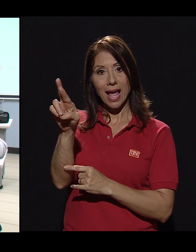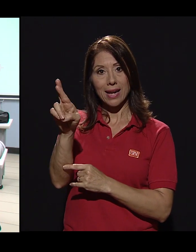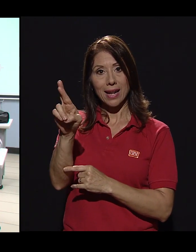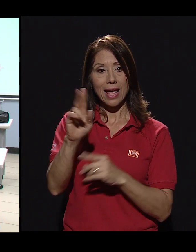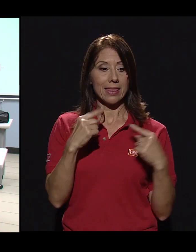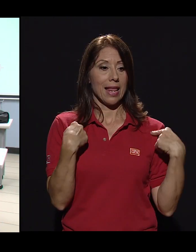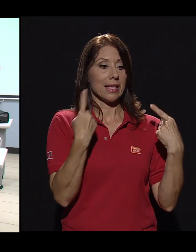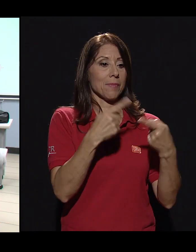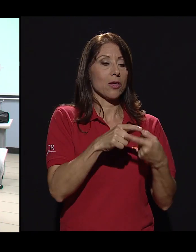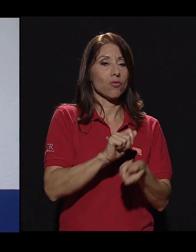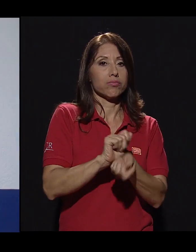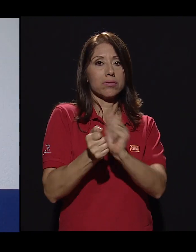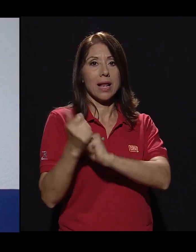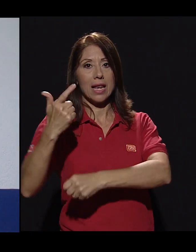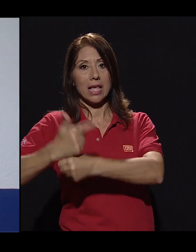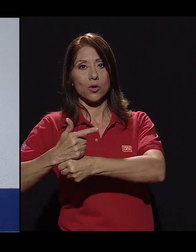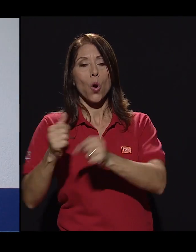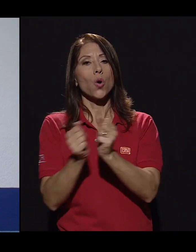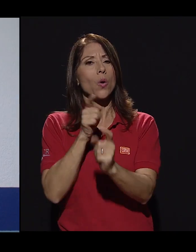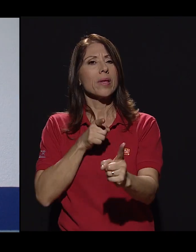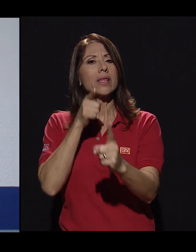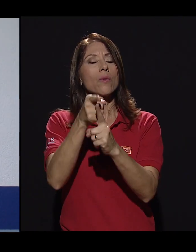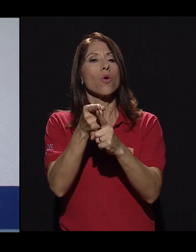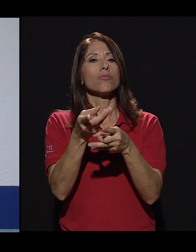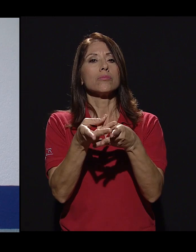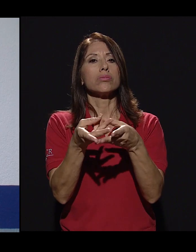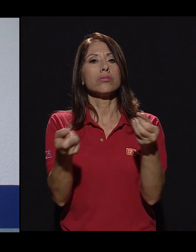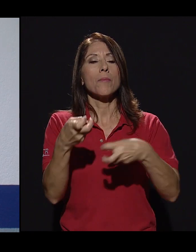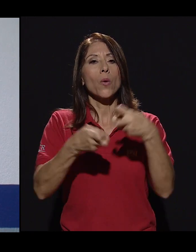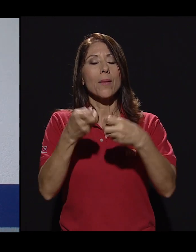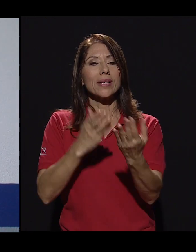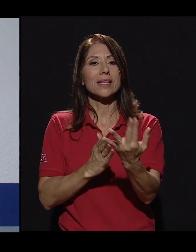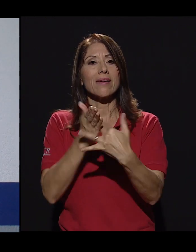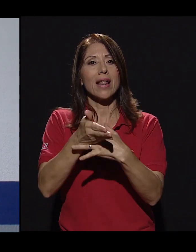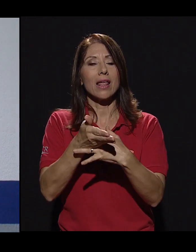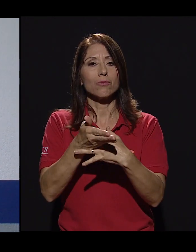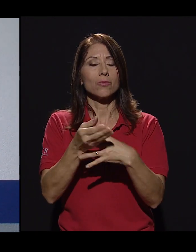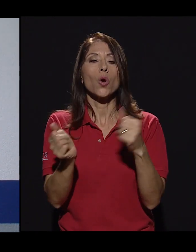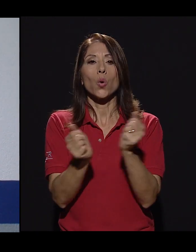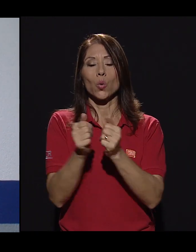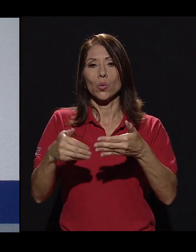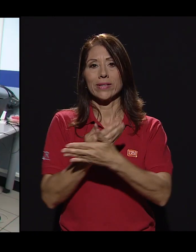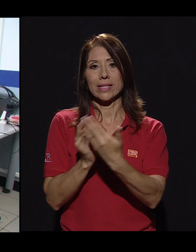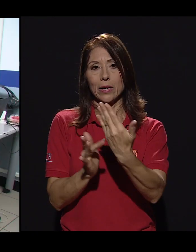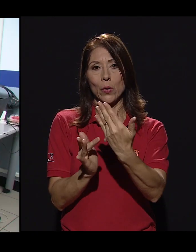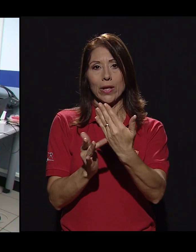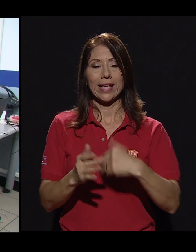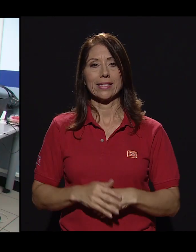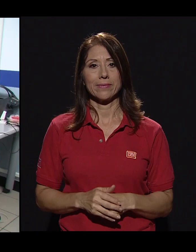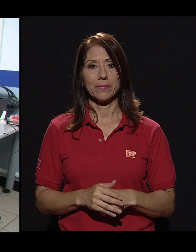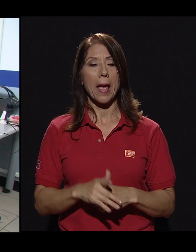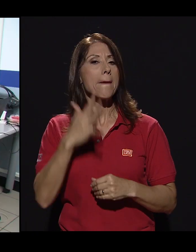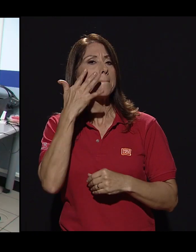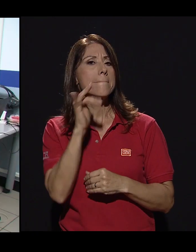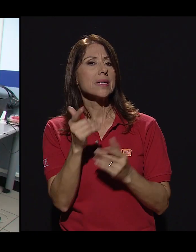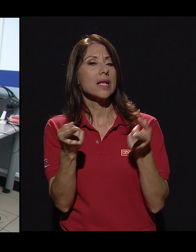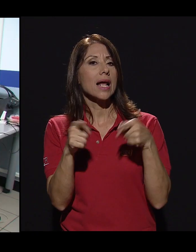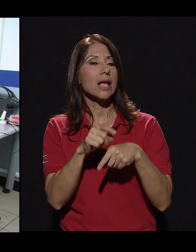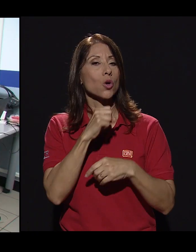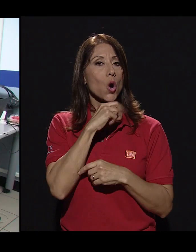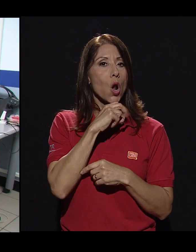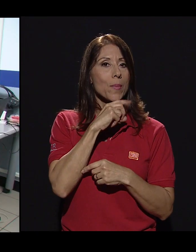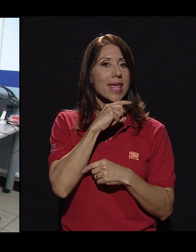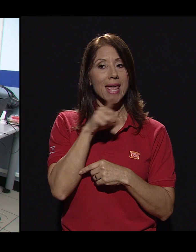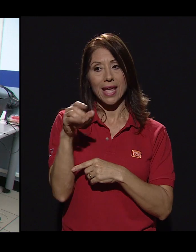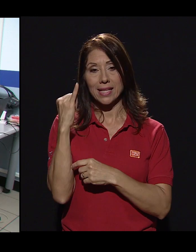teleespañol a la Lesco, con el propósito de resolver el problema de accesibilidad a través de las nuevas tecnologías. Similar al caso